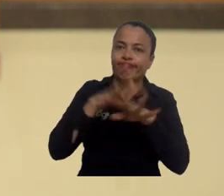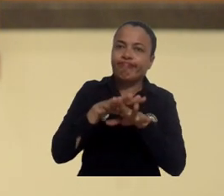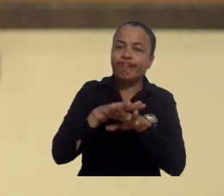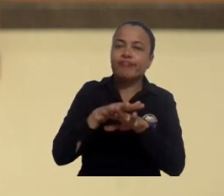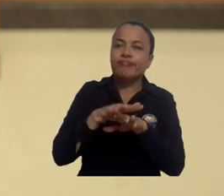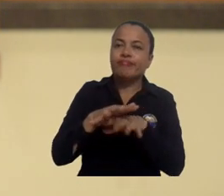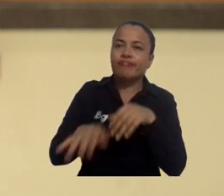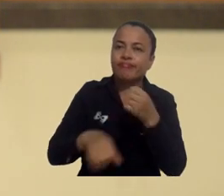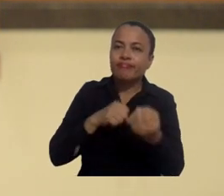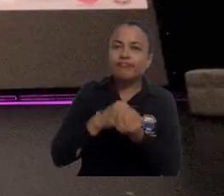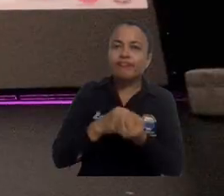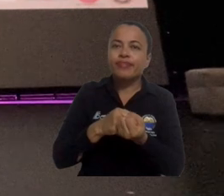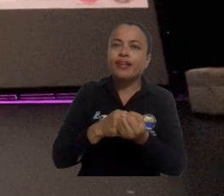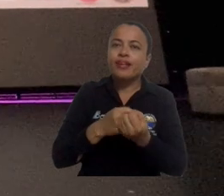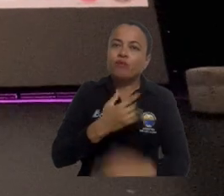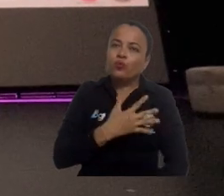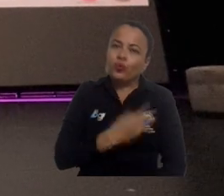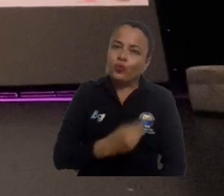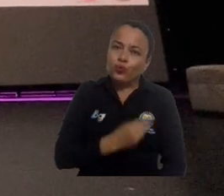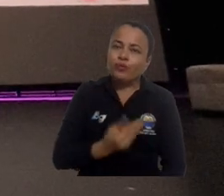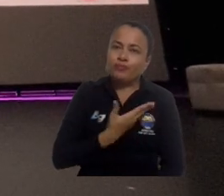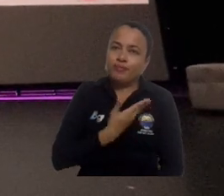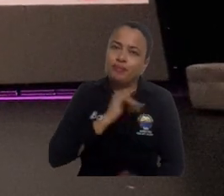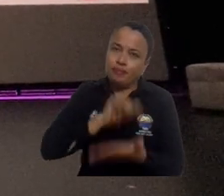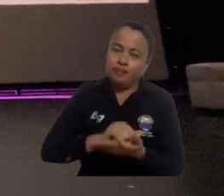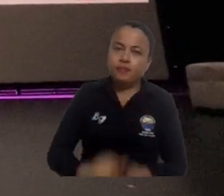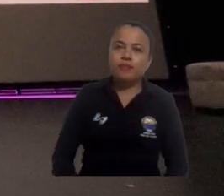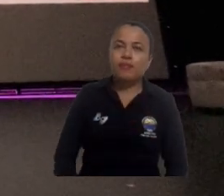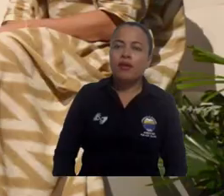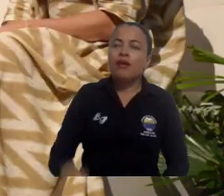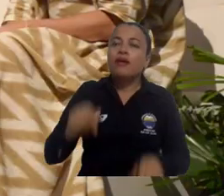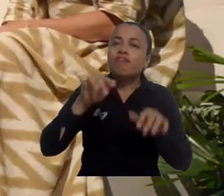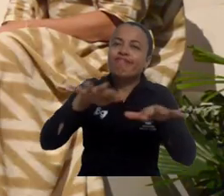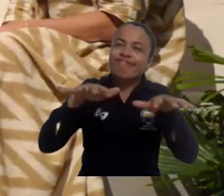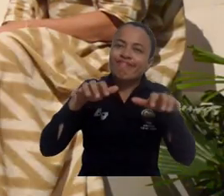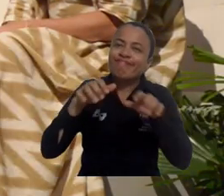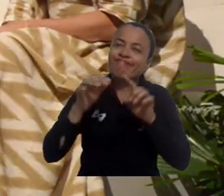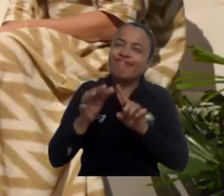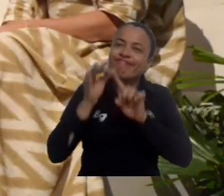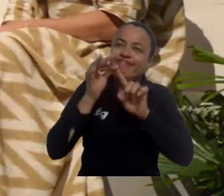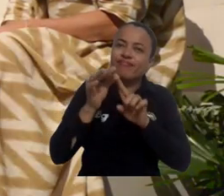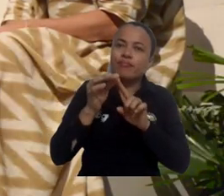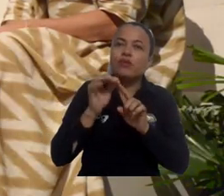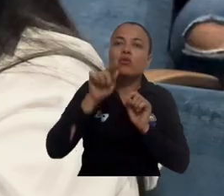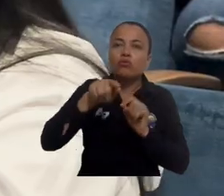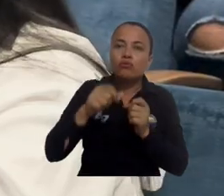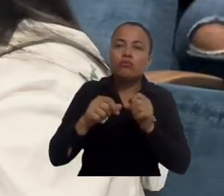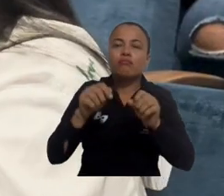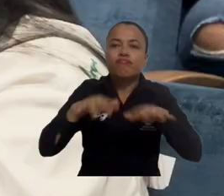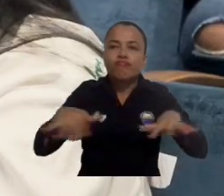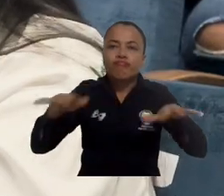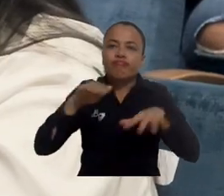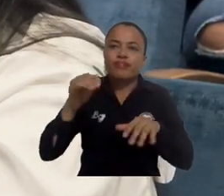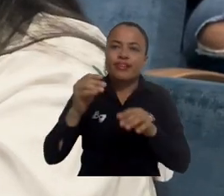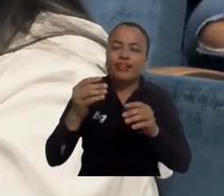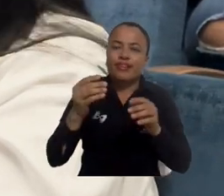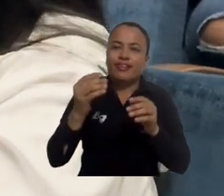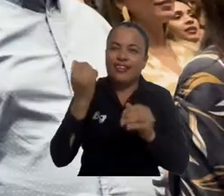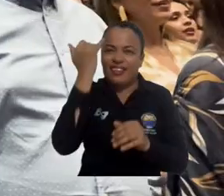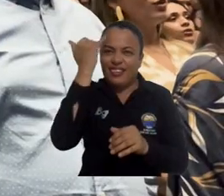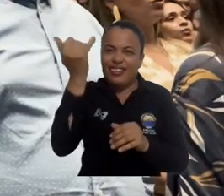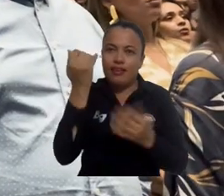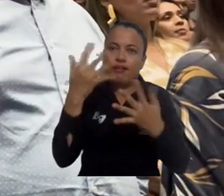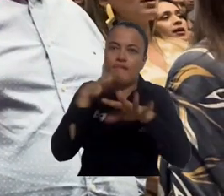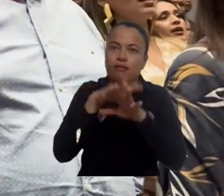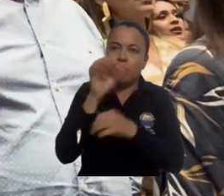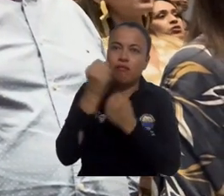apoyo para la lactancia materna. Durante el evento tuvo lugar el lanzamiento de la red de apoyos, una iniciativa en la